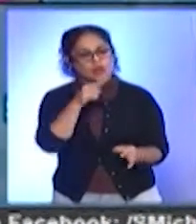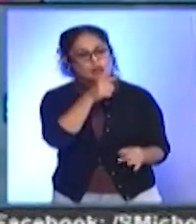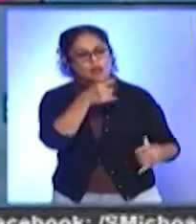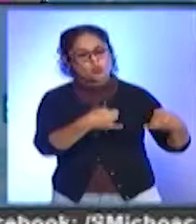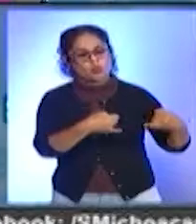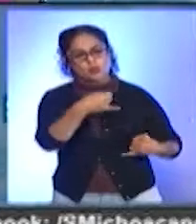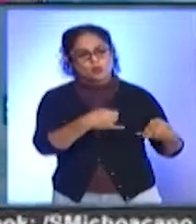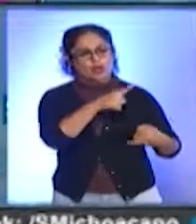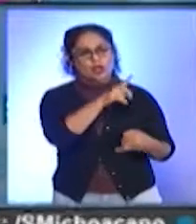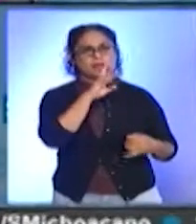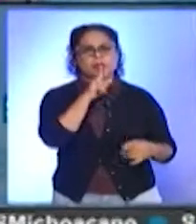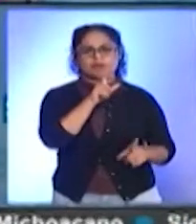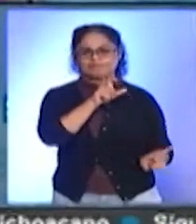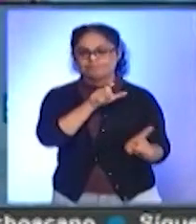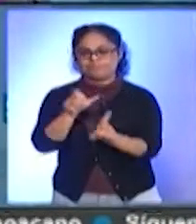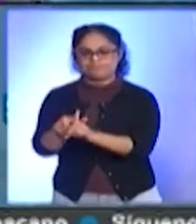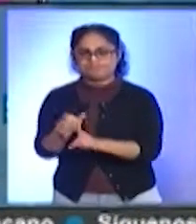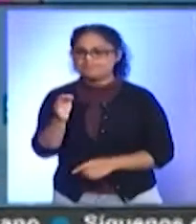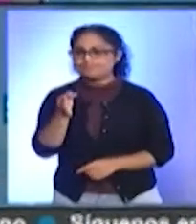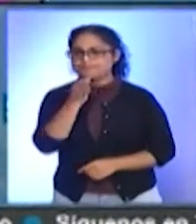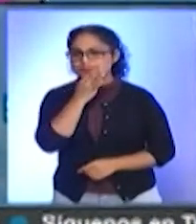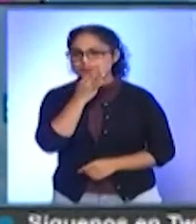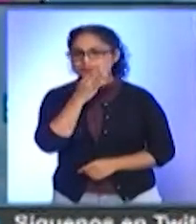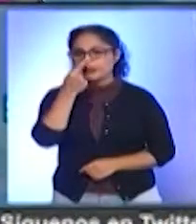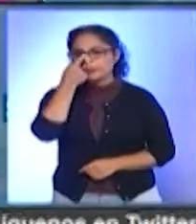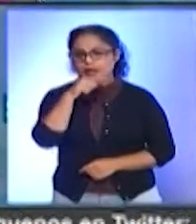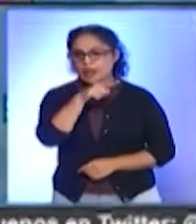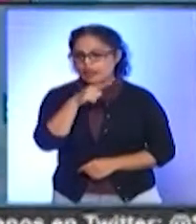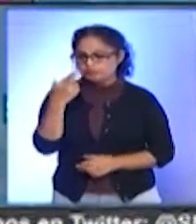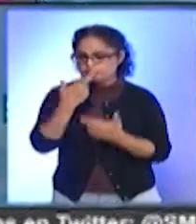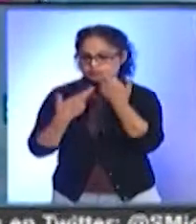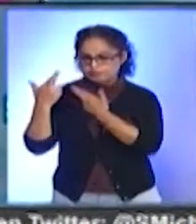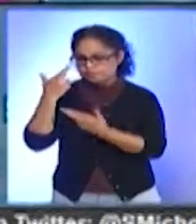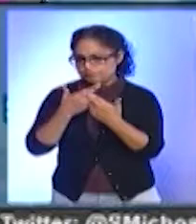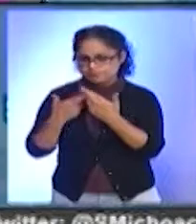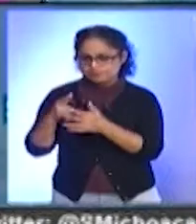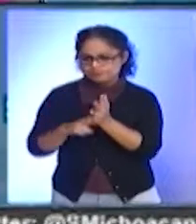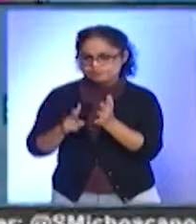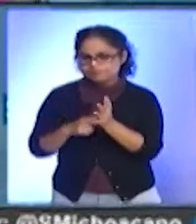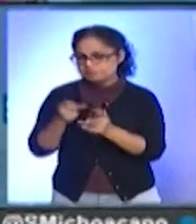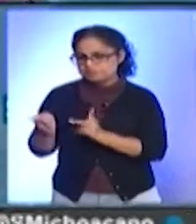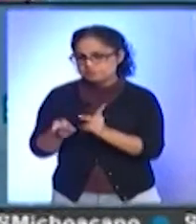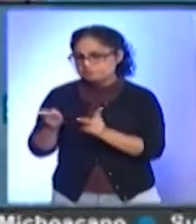ofrezca esta protección de manera inmediata para los efectos de su valoración y pronta